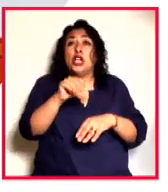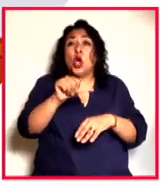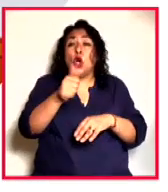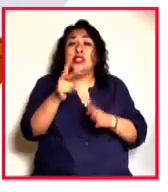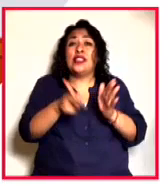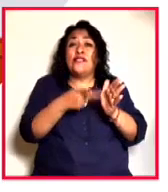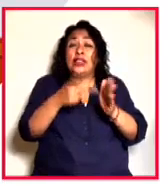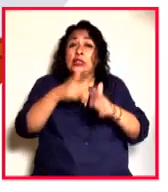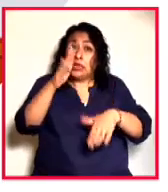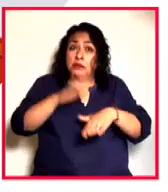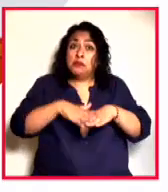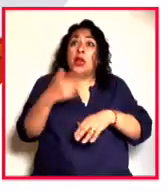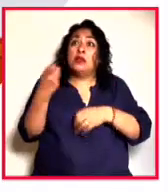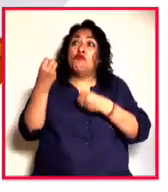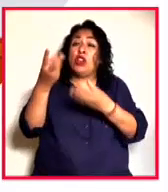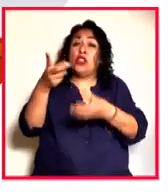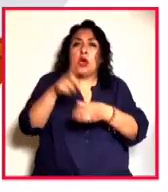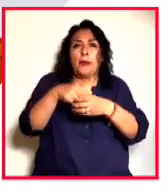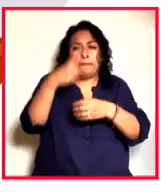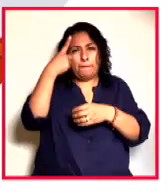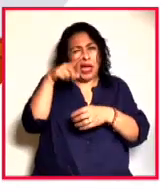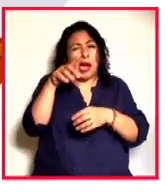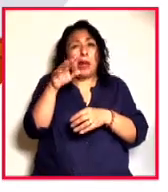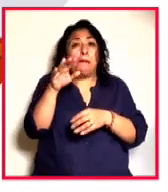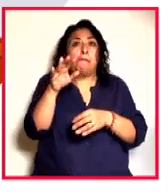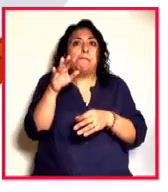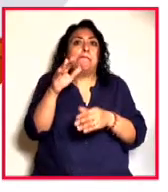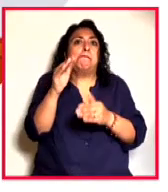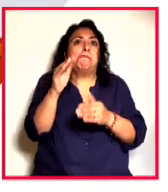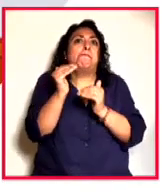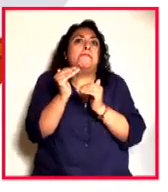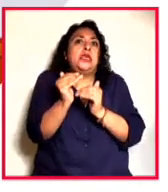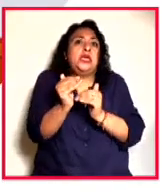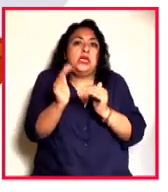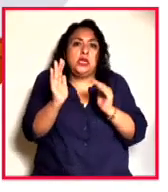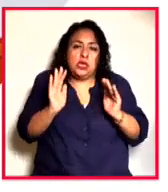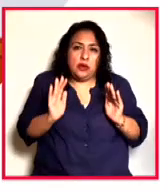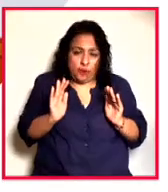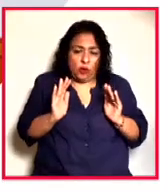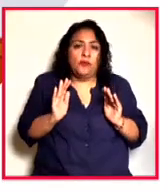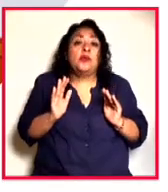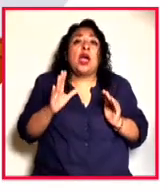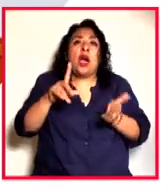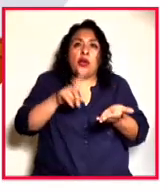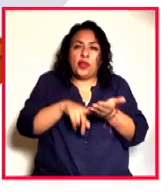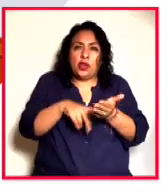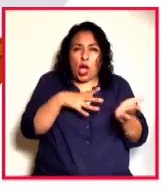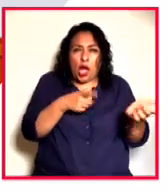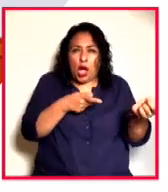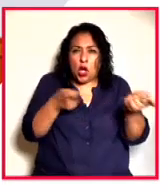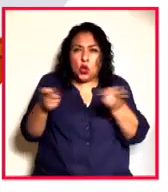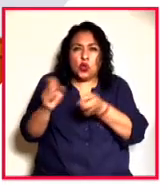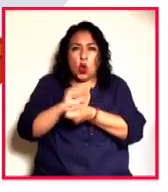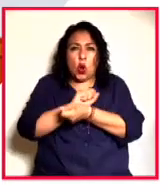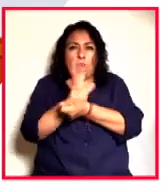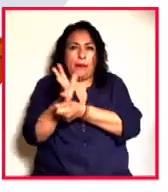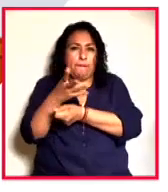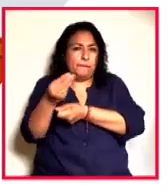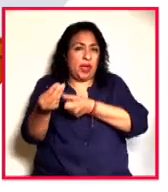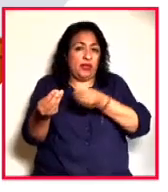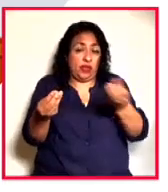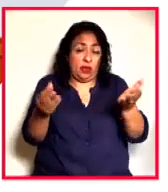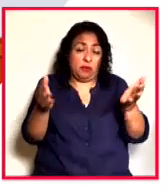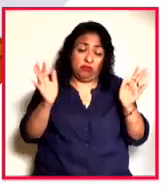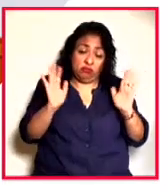cantidad para tratar de cumplir un mínimo que por supuesto contenga la pandemia como se ha visto así es que